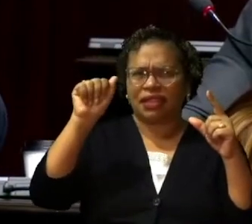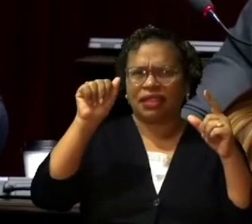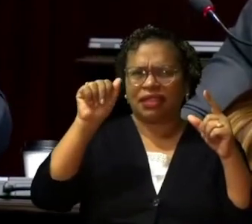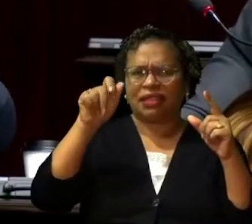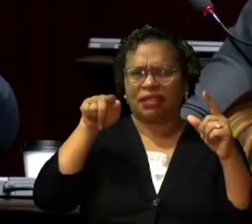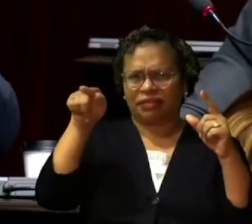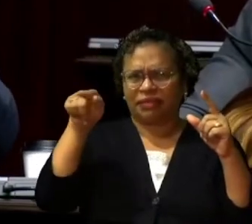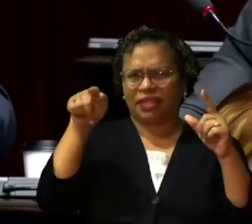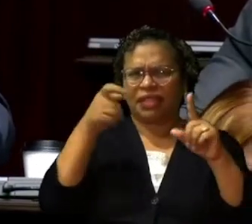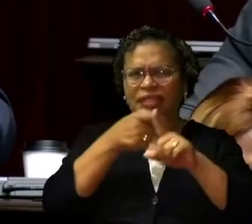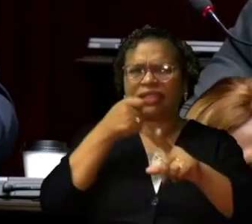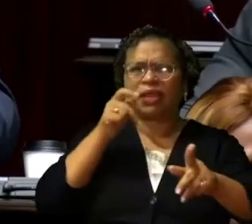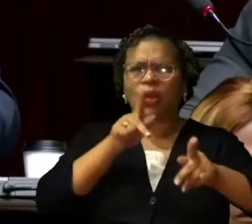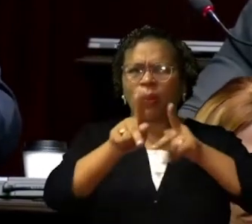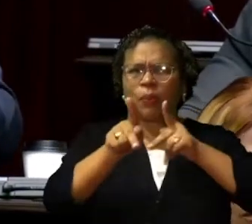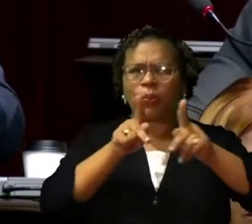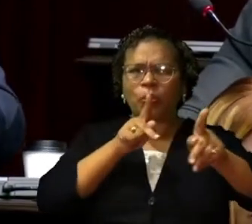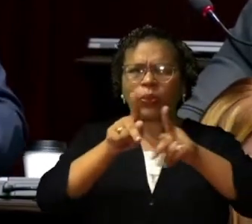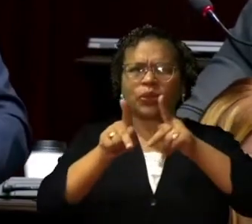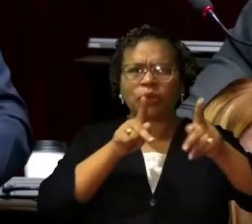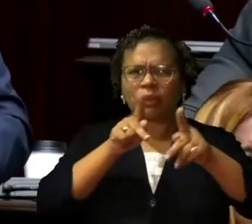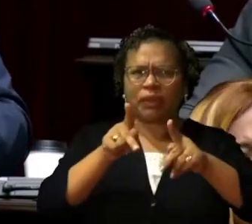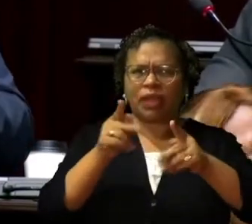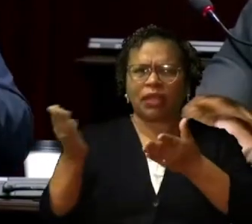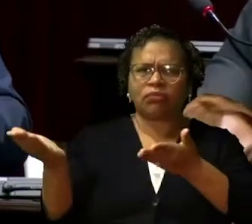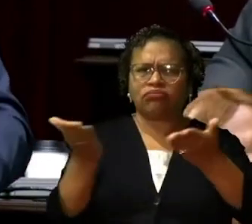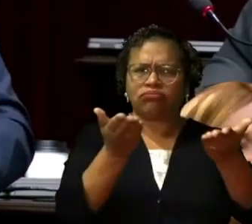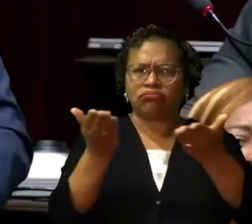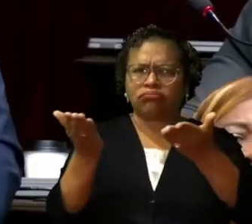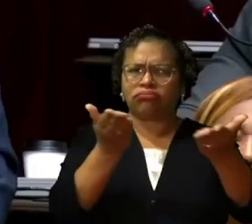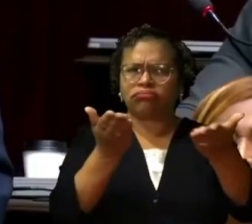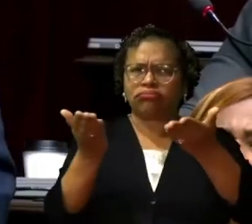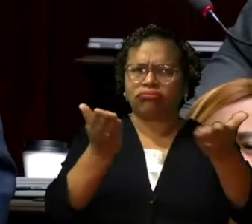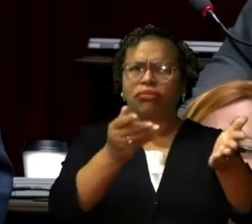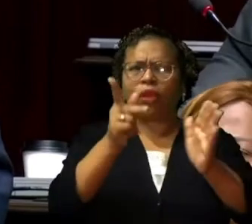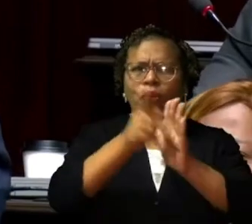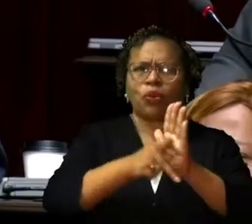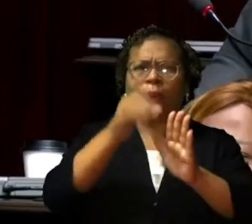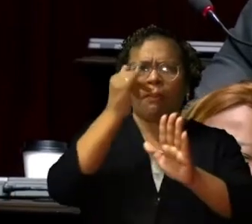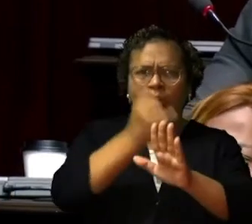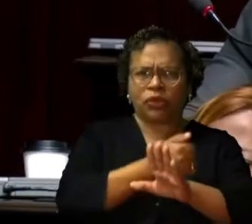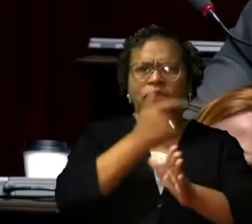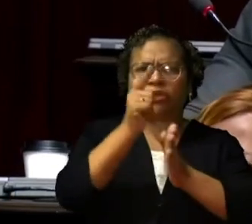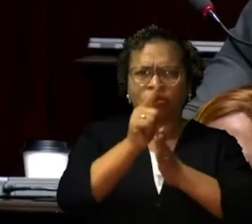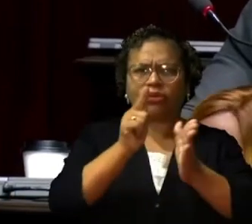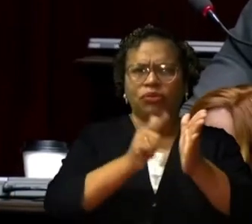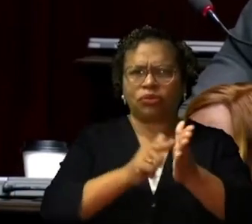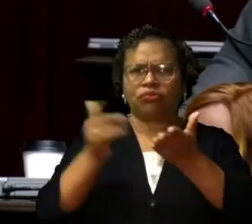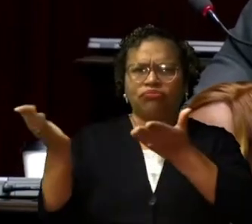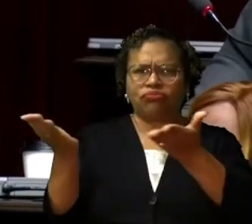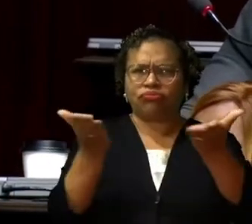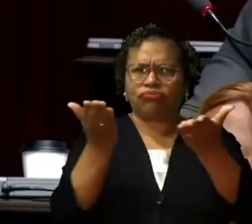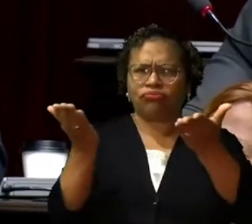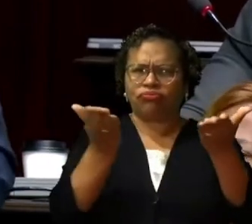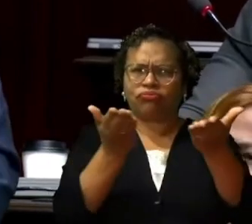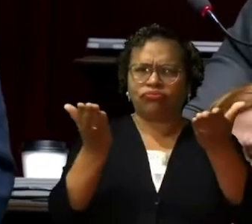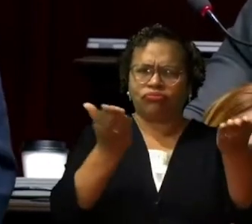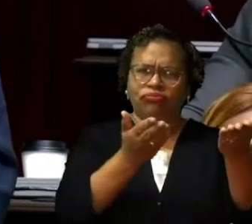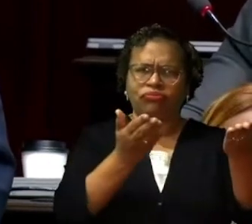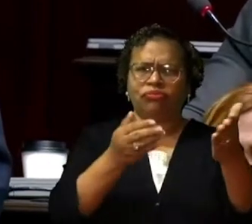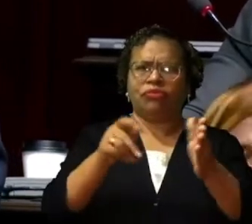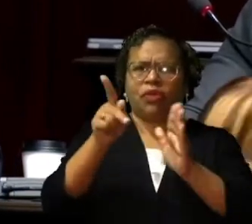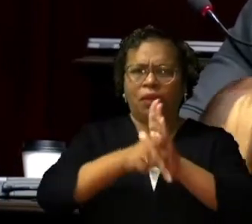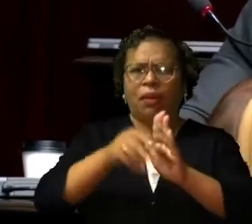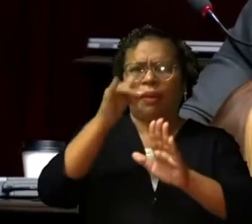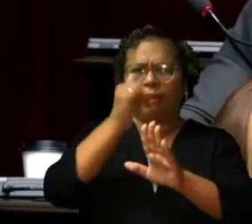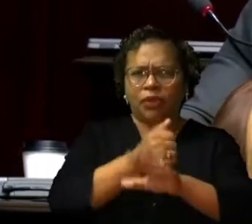tantos proyectos de resolución como nosotros que nos hemos unificado para solicitar los caminos vecinales